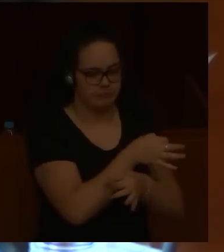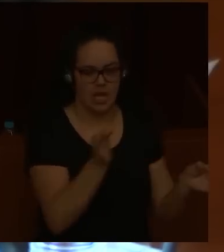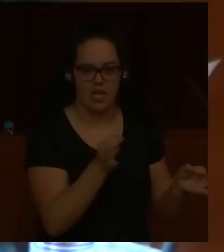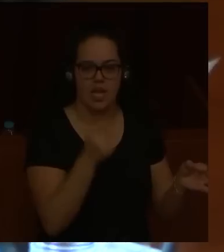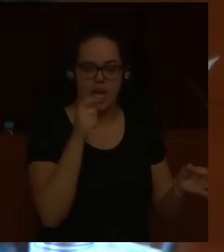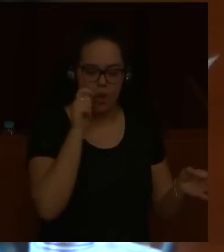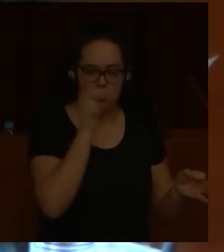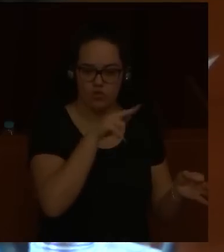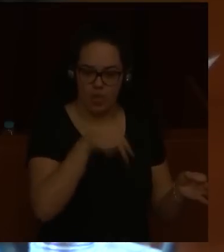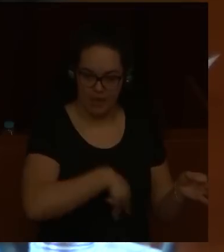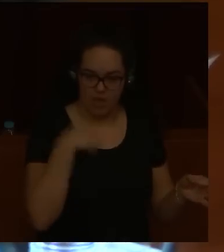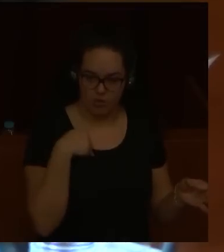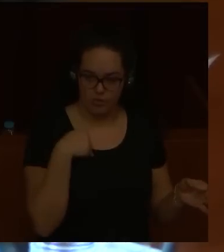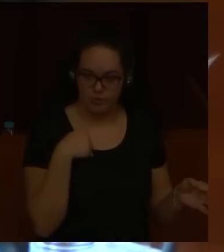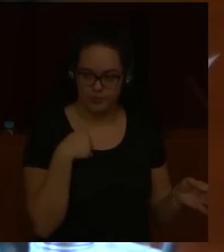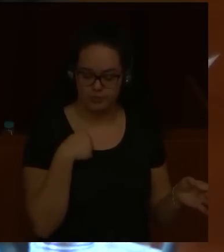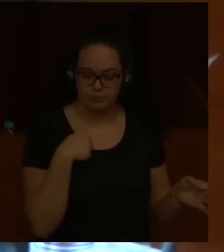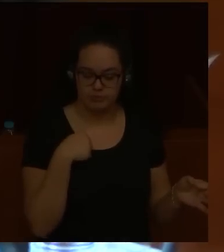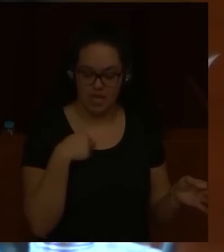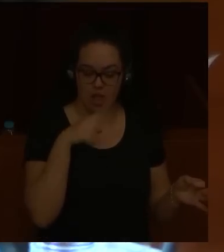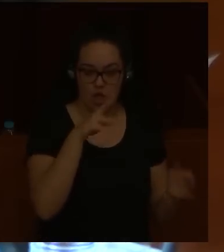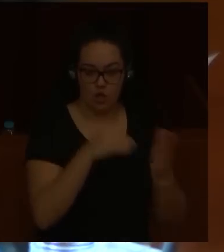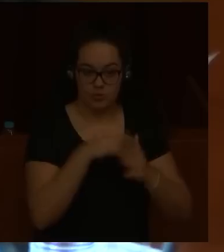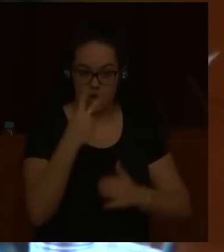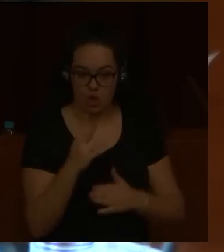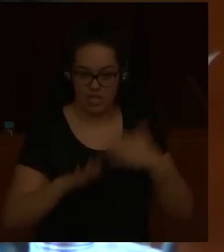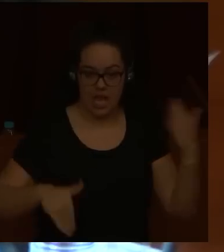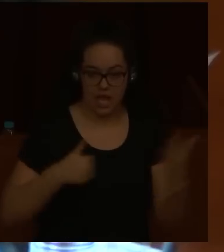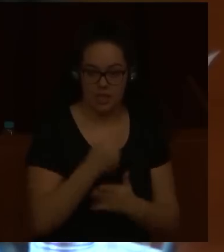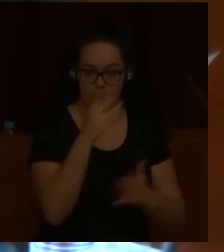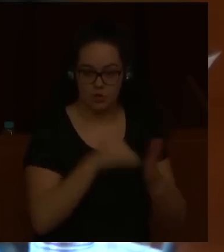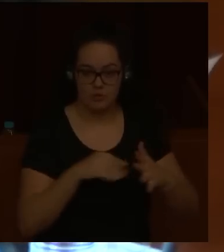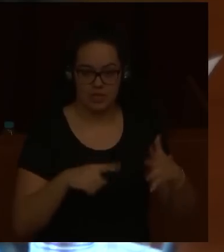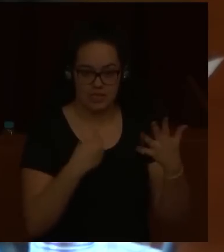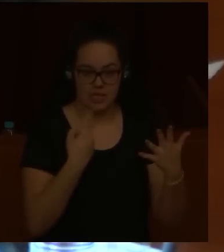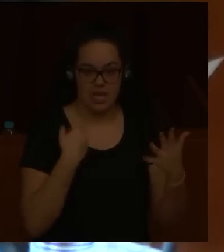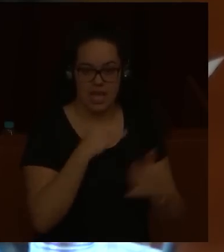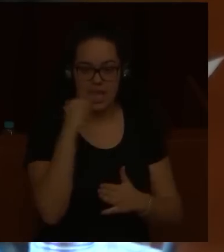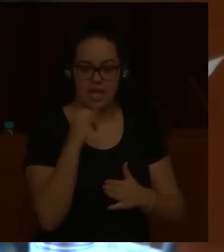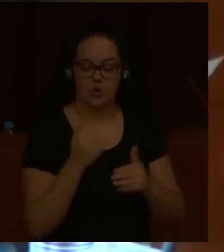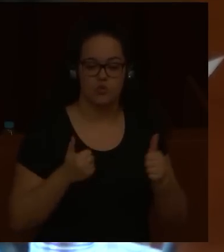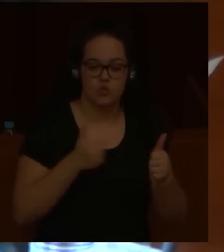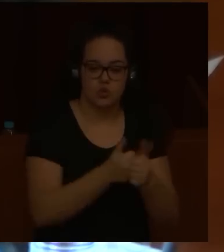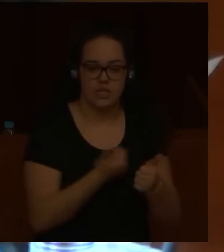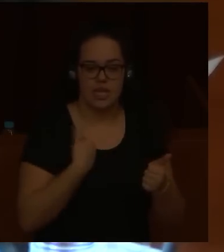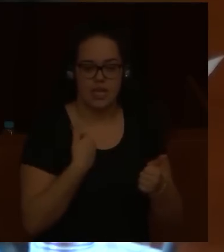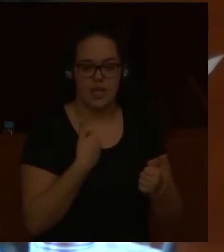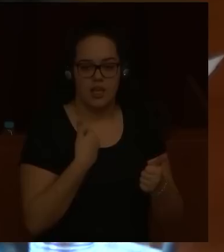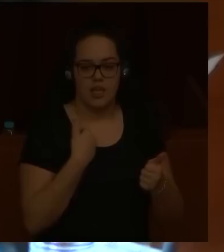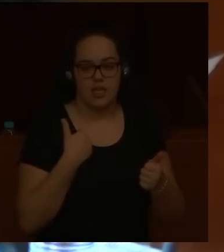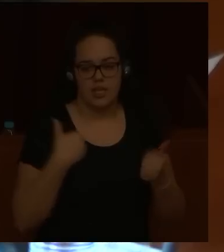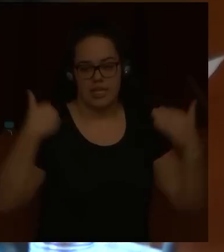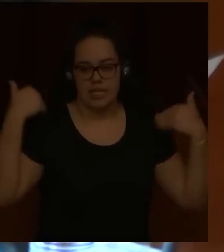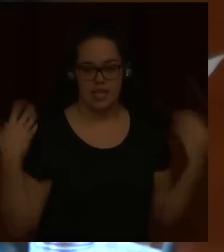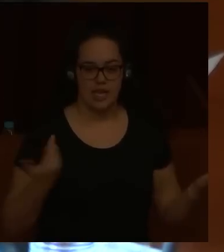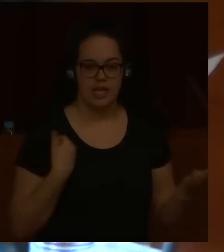el Museo del Prado. Desde 2002 a 2006 desempeñó el cargo de subdirector general de conservación del Prado,